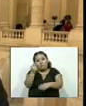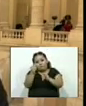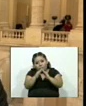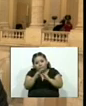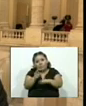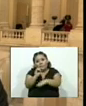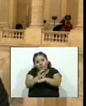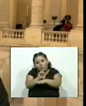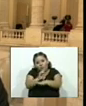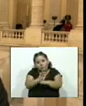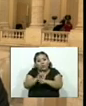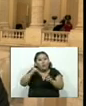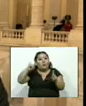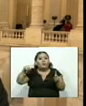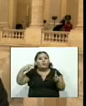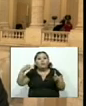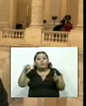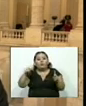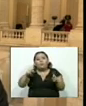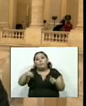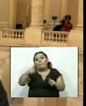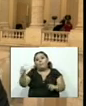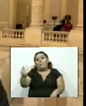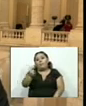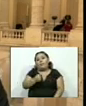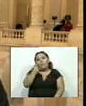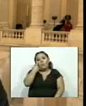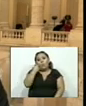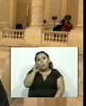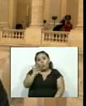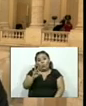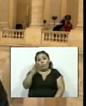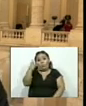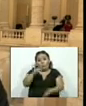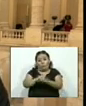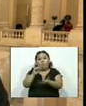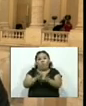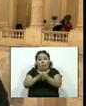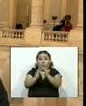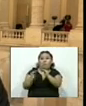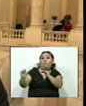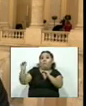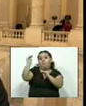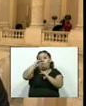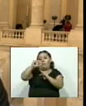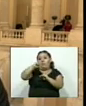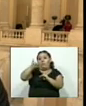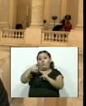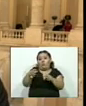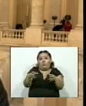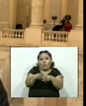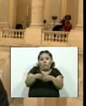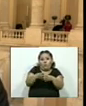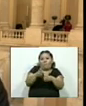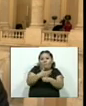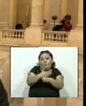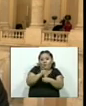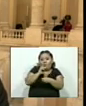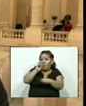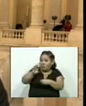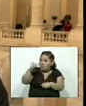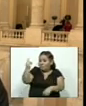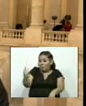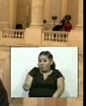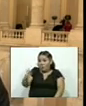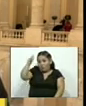nacional John Bolton que se presentará a testificar solo se ha citado por una corte de hecho los demócratas están acusando al presidente